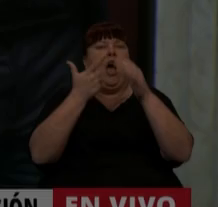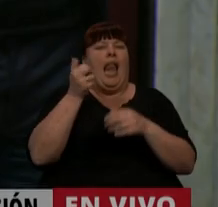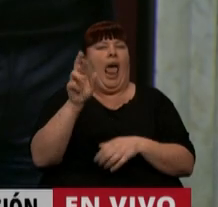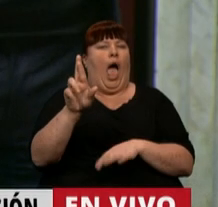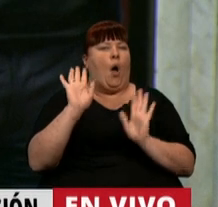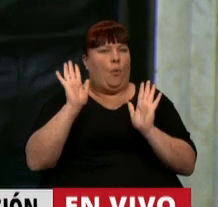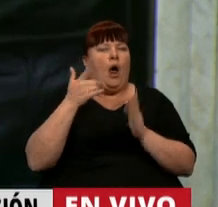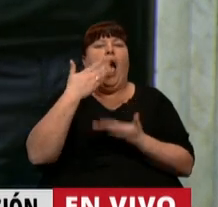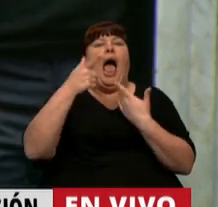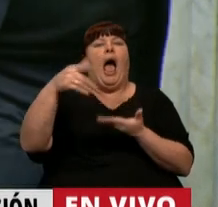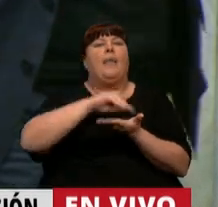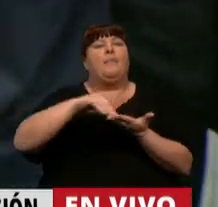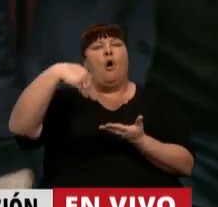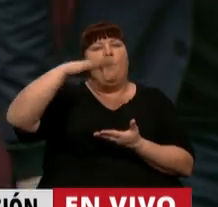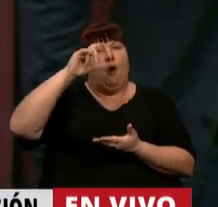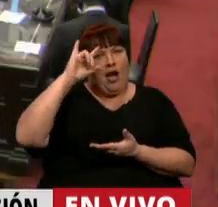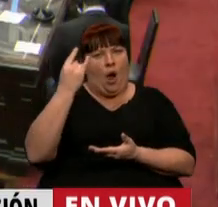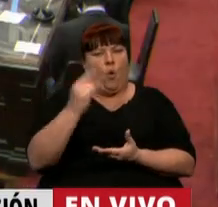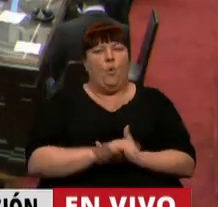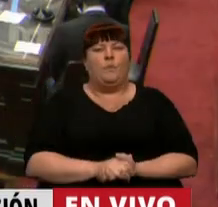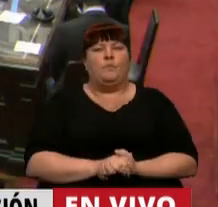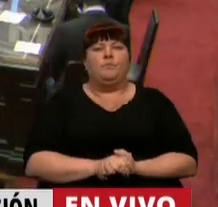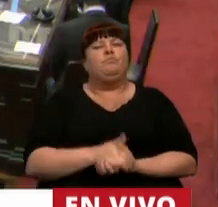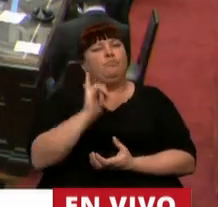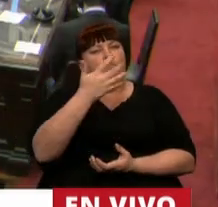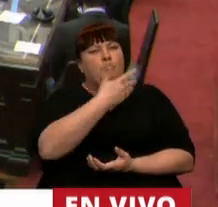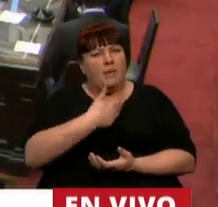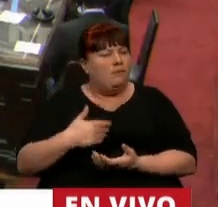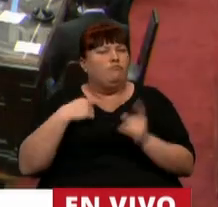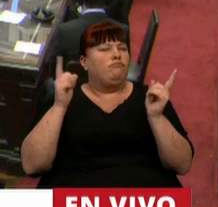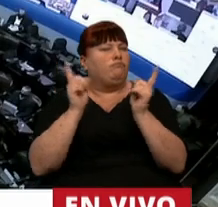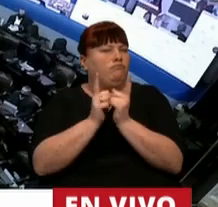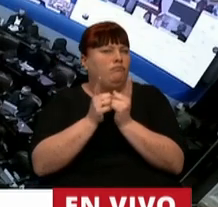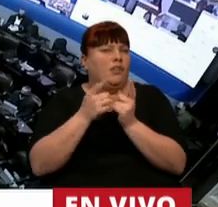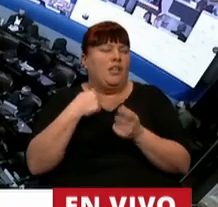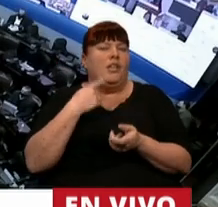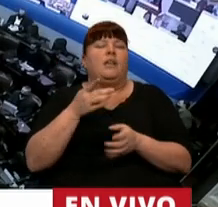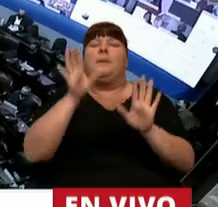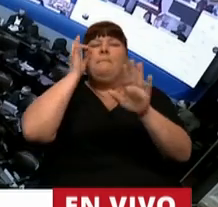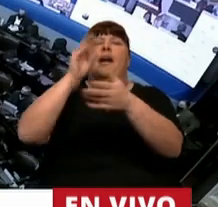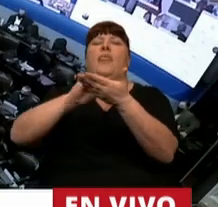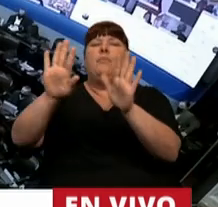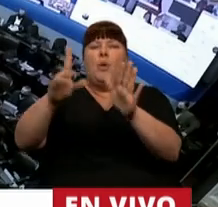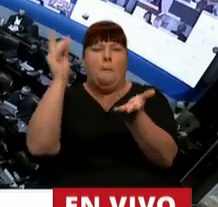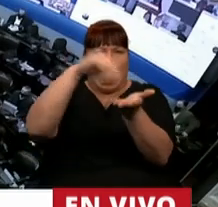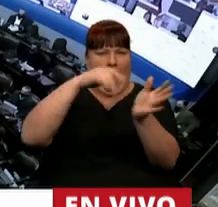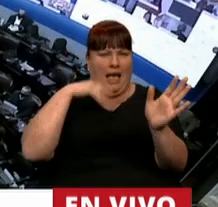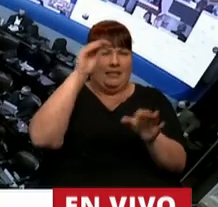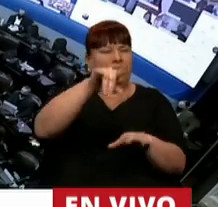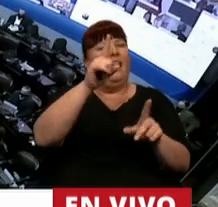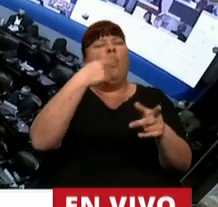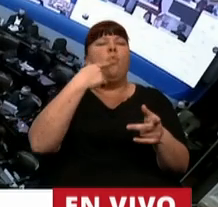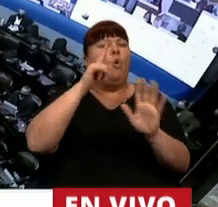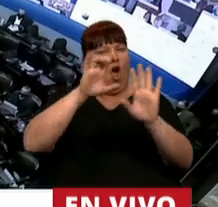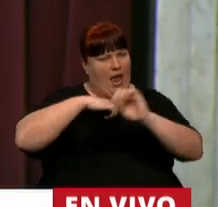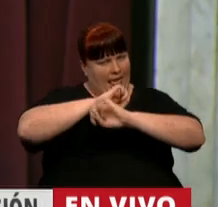Tiene la palabra la diputada Moró. Sí, Presidente, simplemente como he sido aludida... Perdón, diputada, y una cosa más, para que no